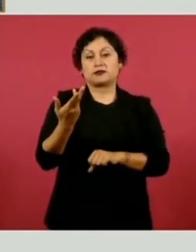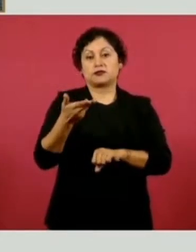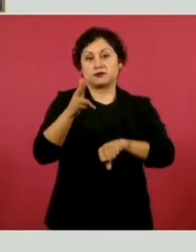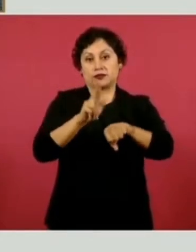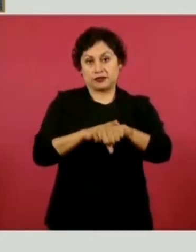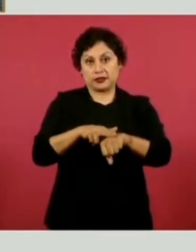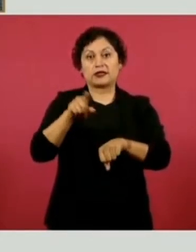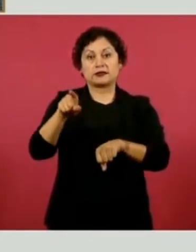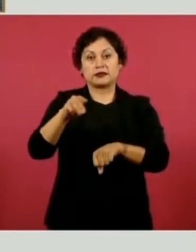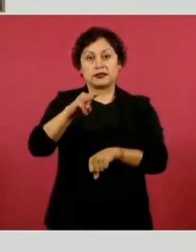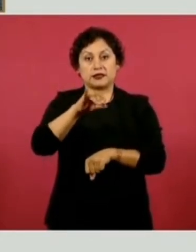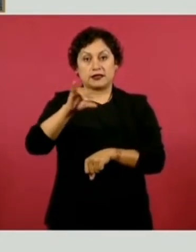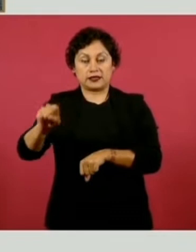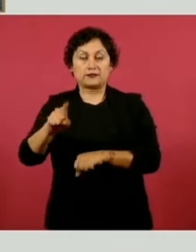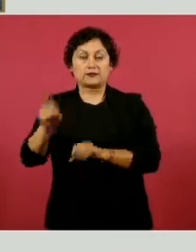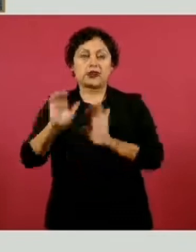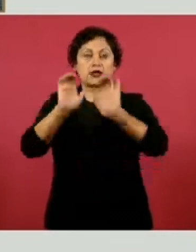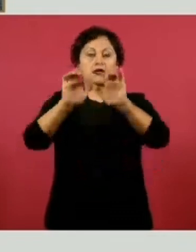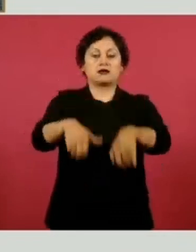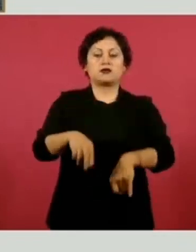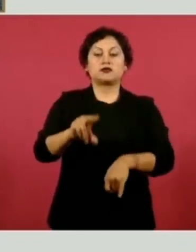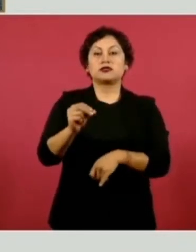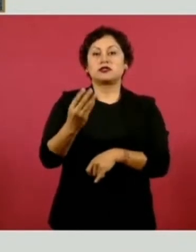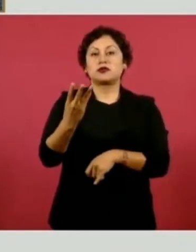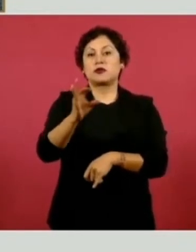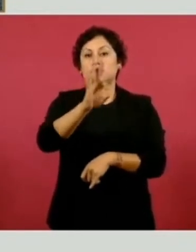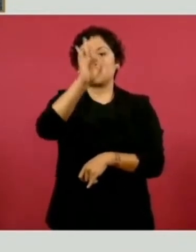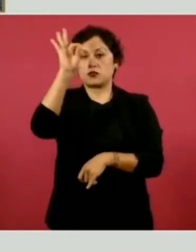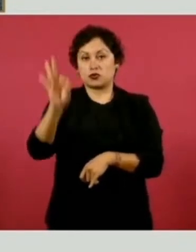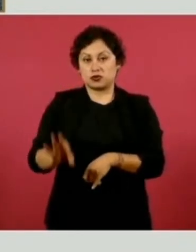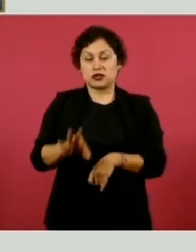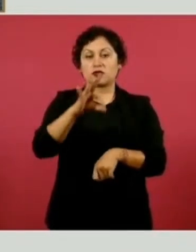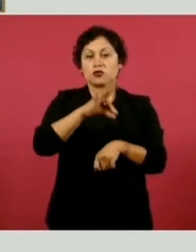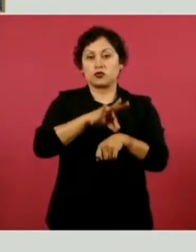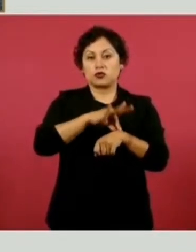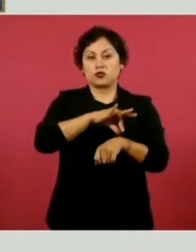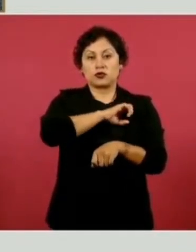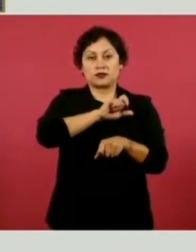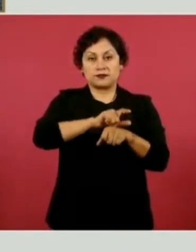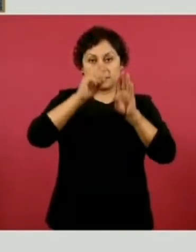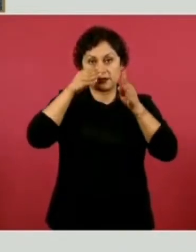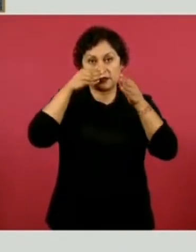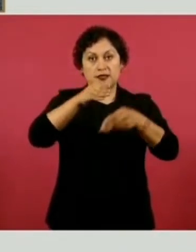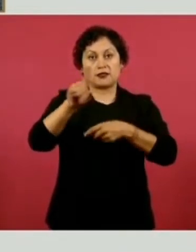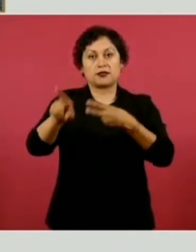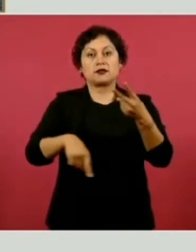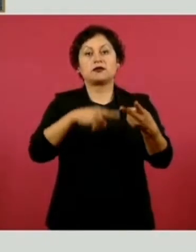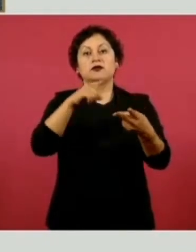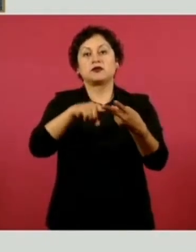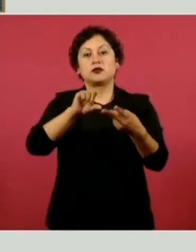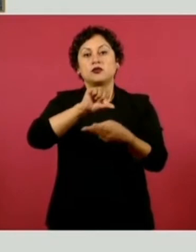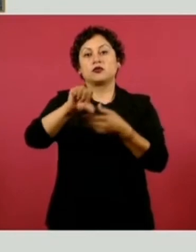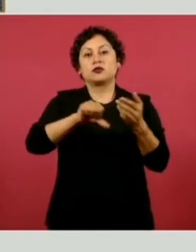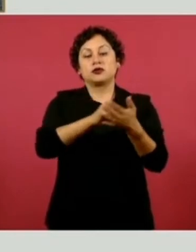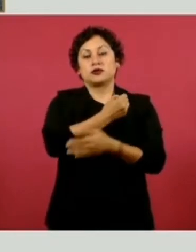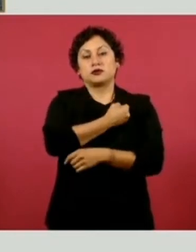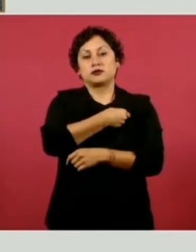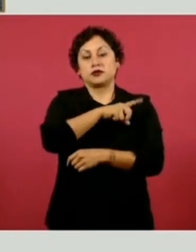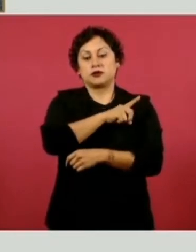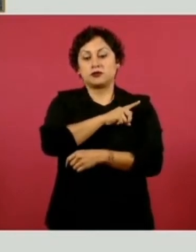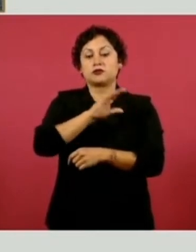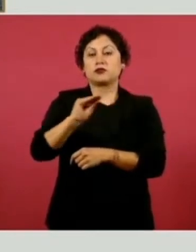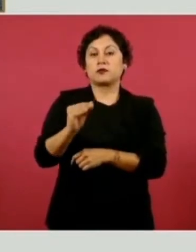contratación de 84 por ciento de los médicos especialistas. Y para centros de salud, 91 por ciento de avance en la